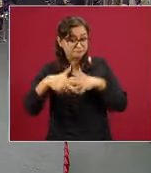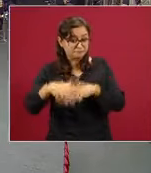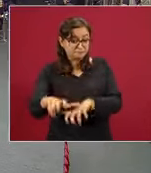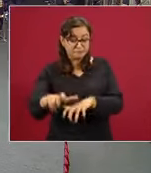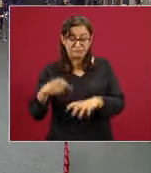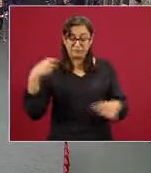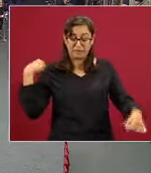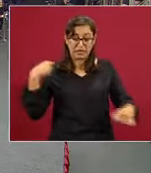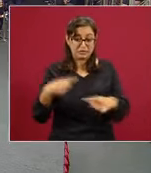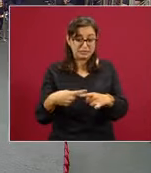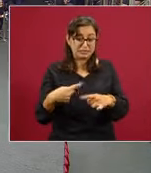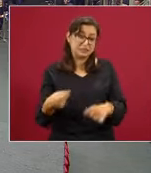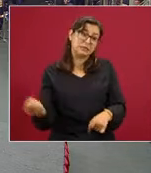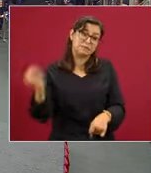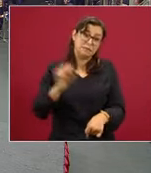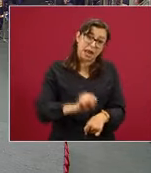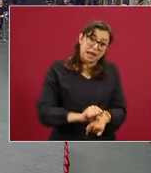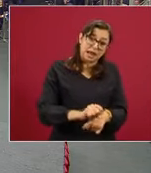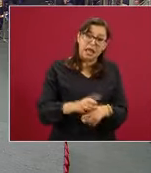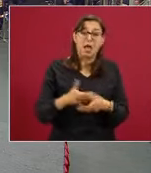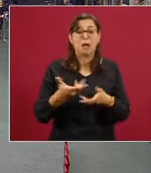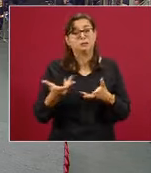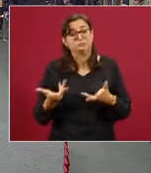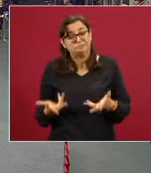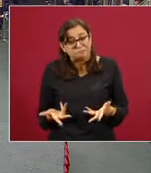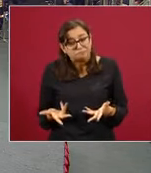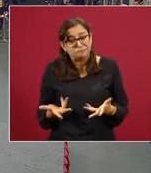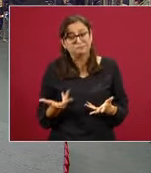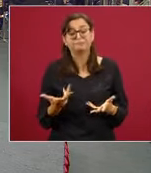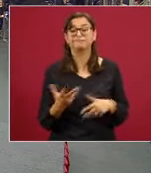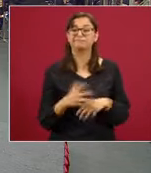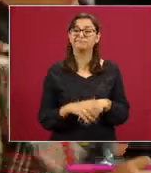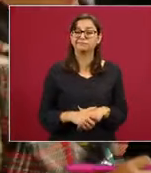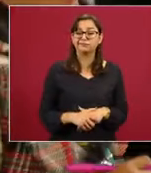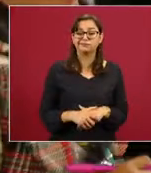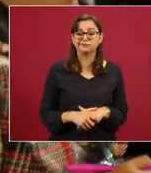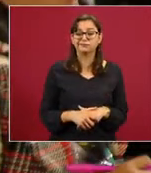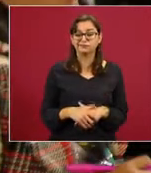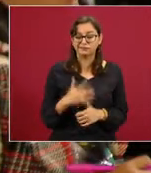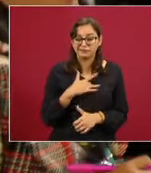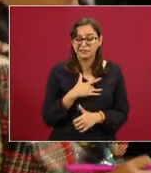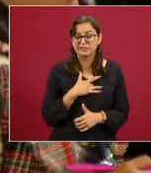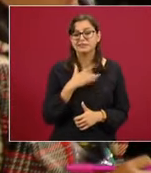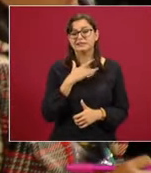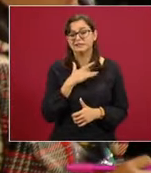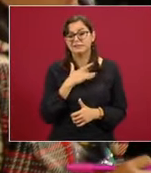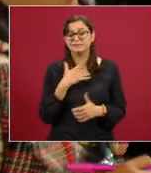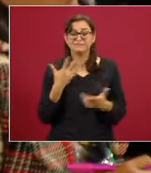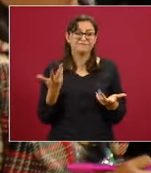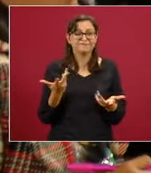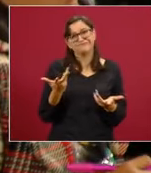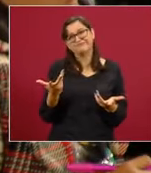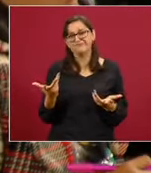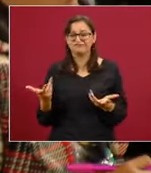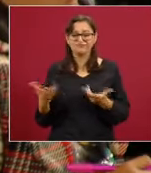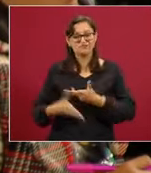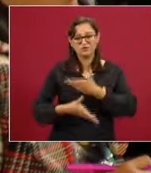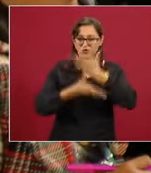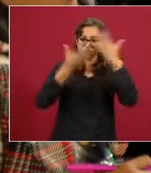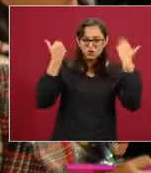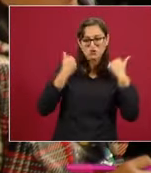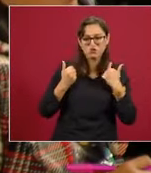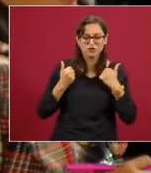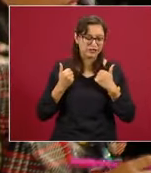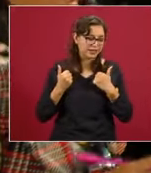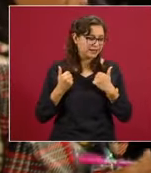esta semana y en las últimas, y más bien es como una, eso sí, no sé, una evaluación de qué